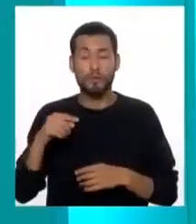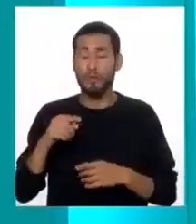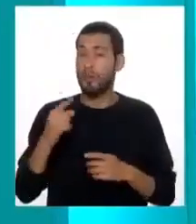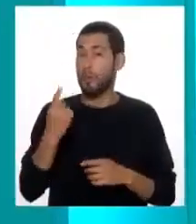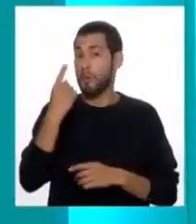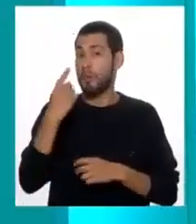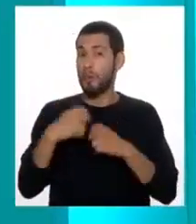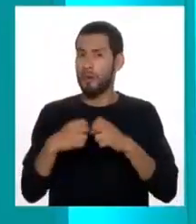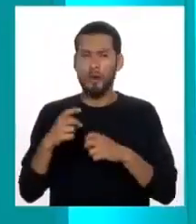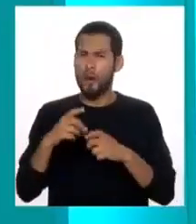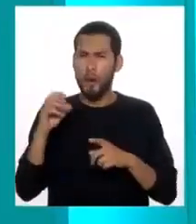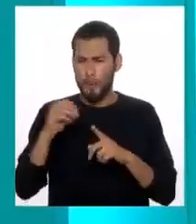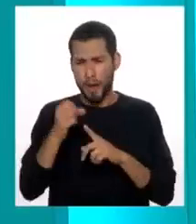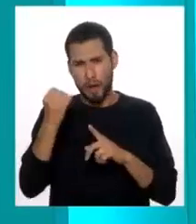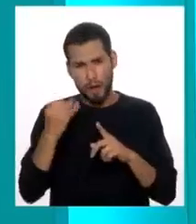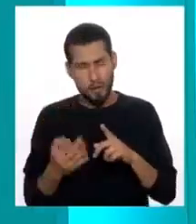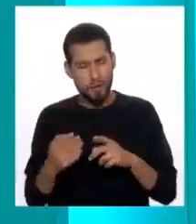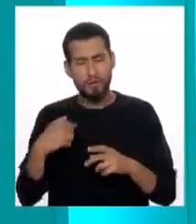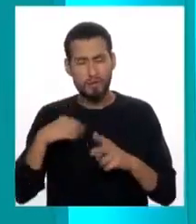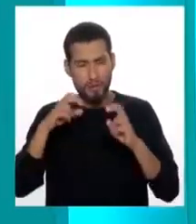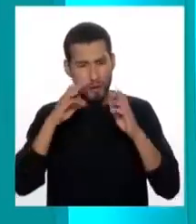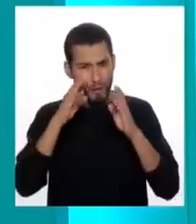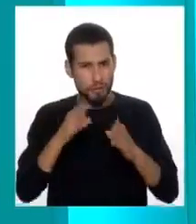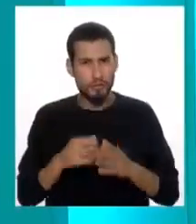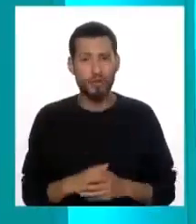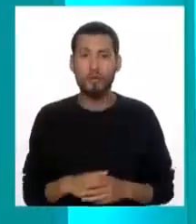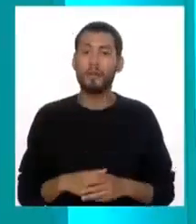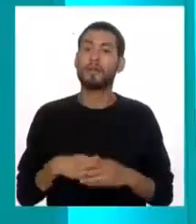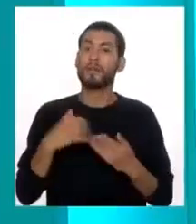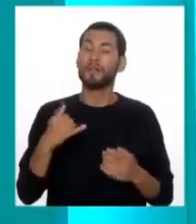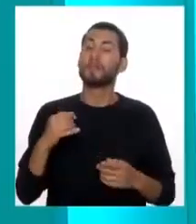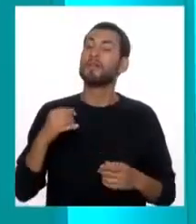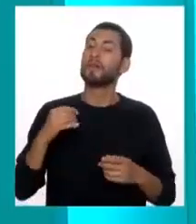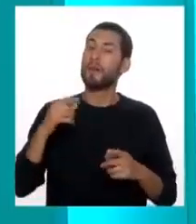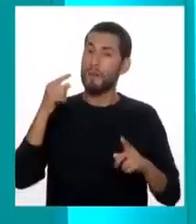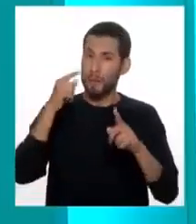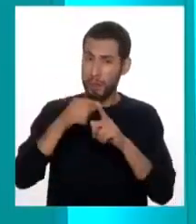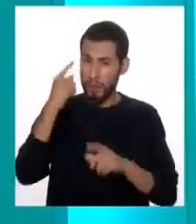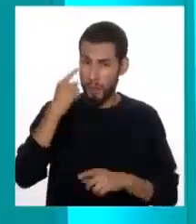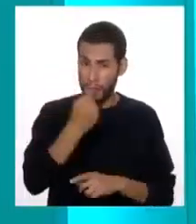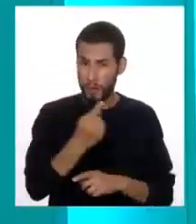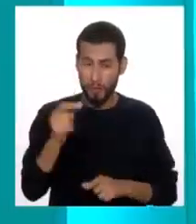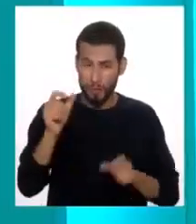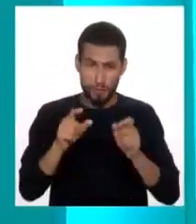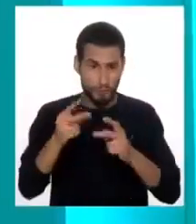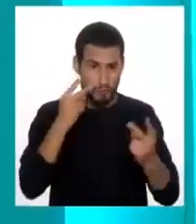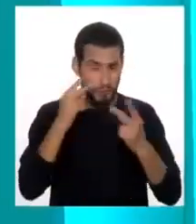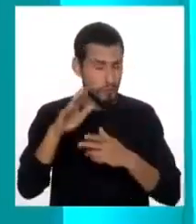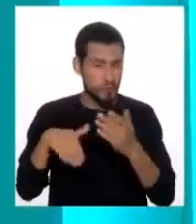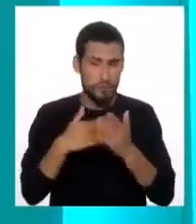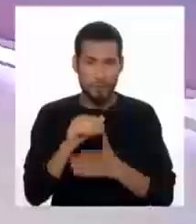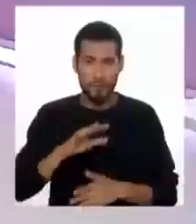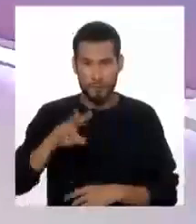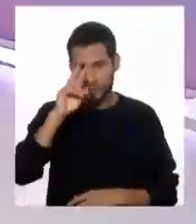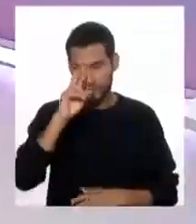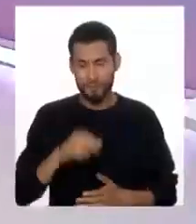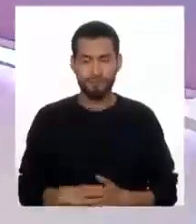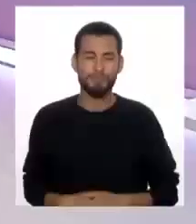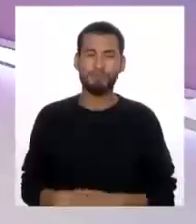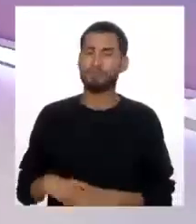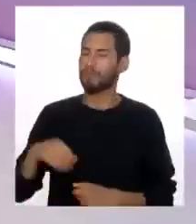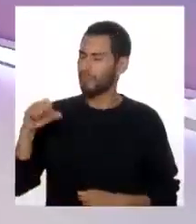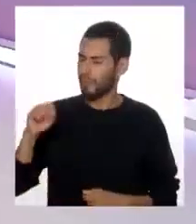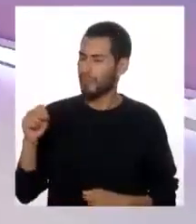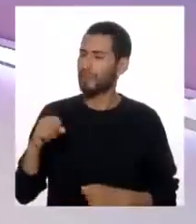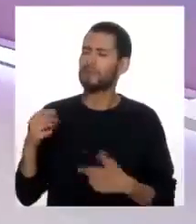problema de salud mental que tenemos que atender prontamente y el mensaje va para cada uno de nuestros televidentes en todo el país. Así es, doctor.